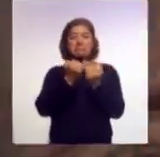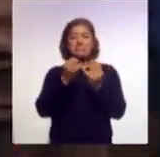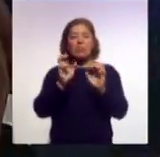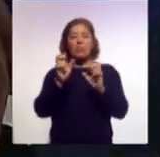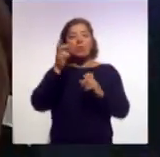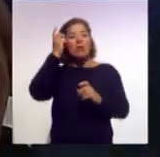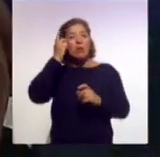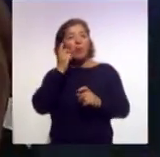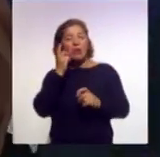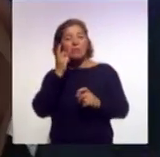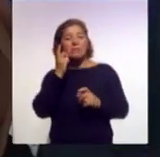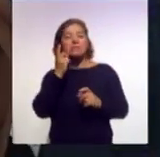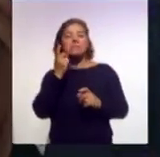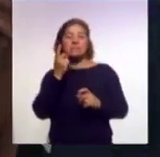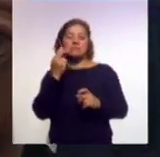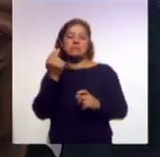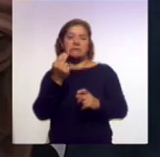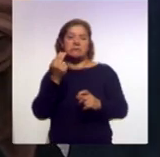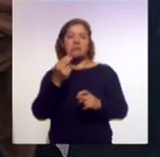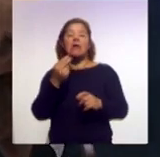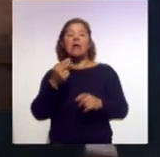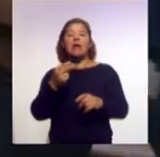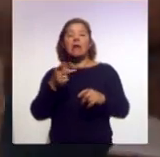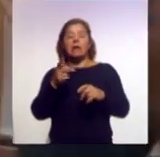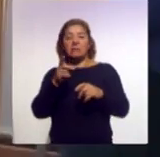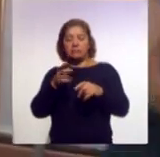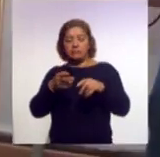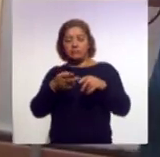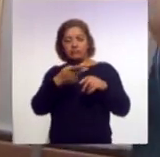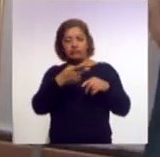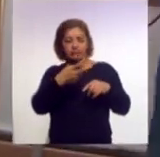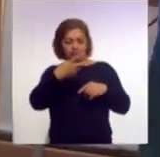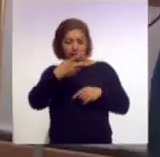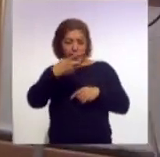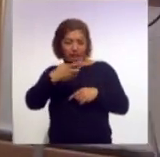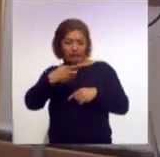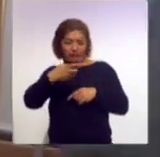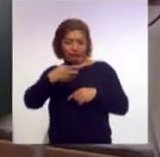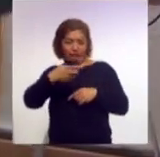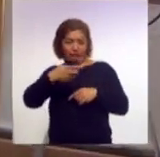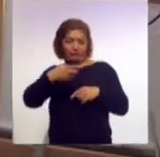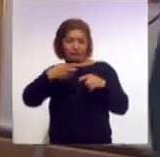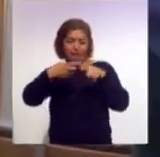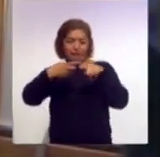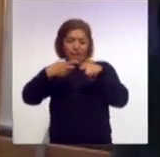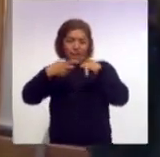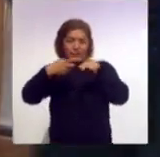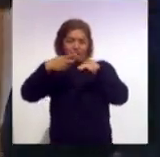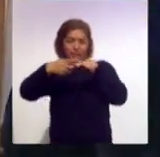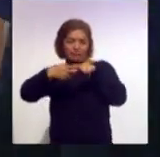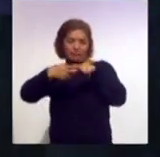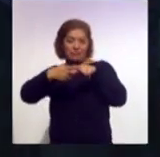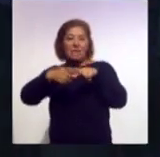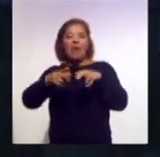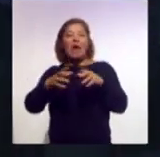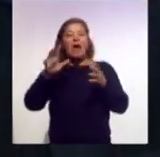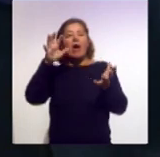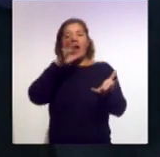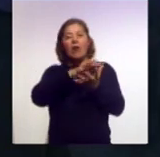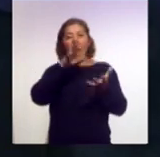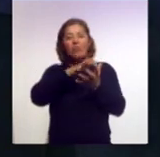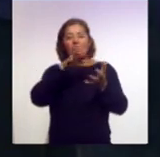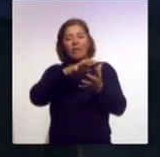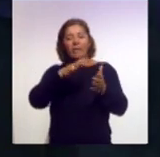lo ideal es estirar la pierna de abajo y tener una almohada más amplia